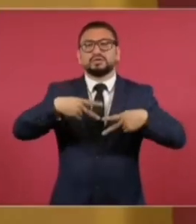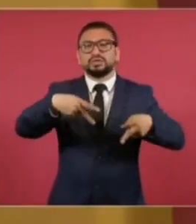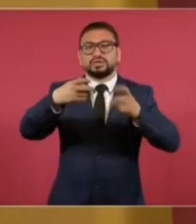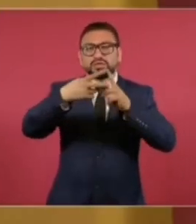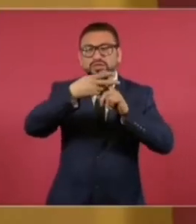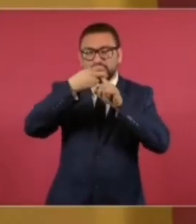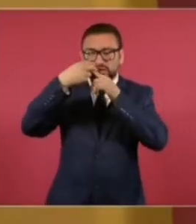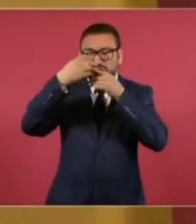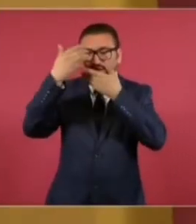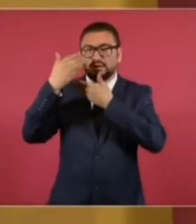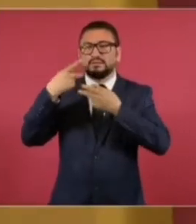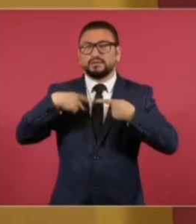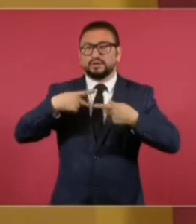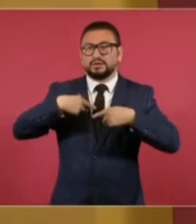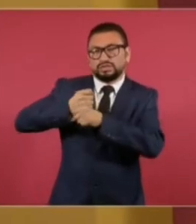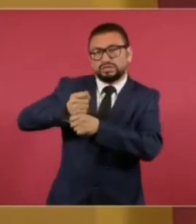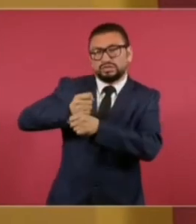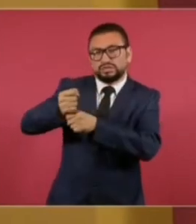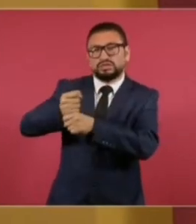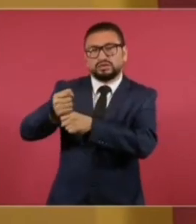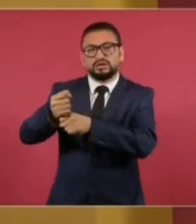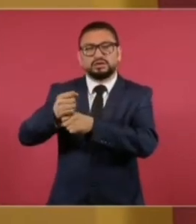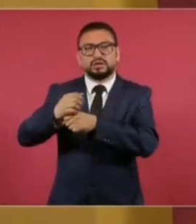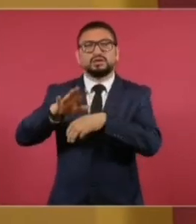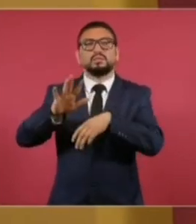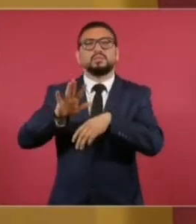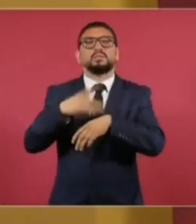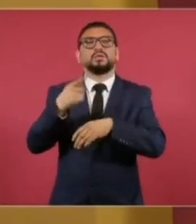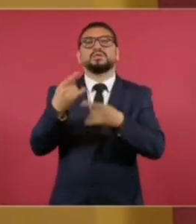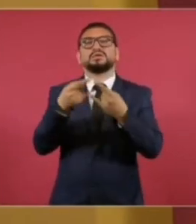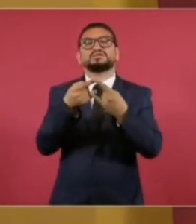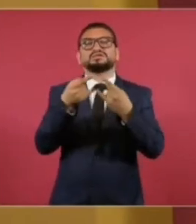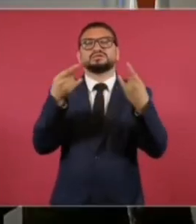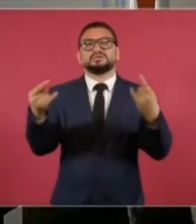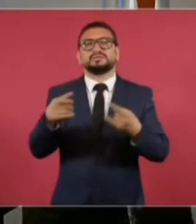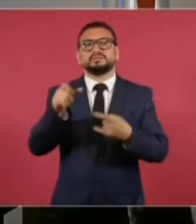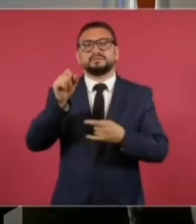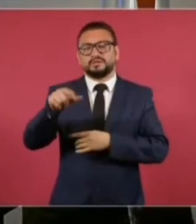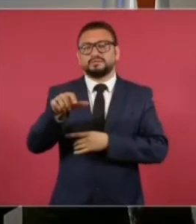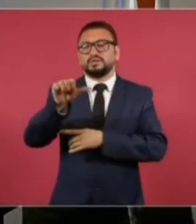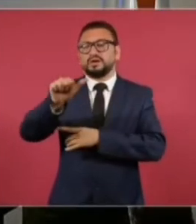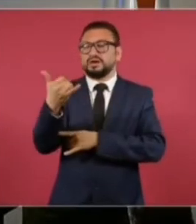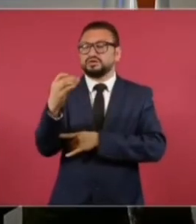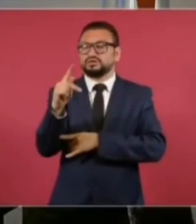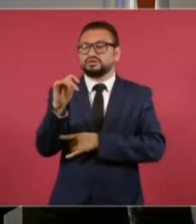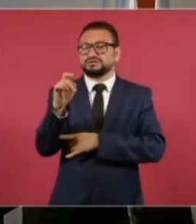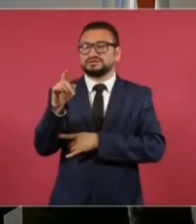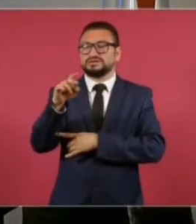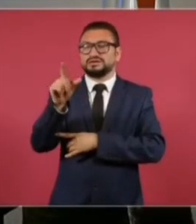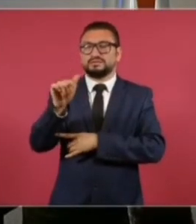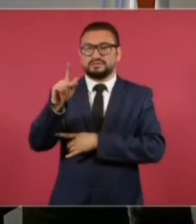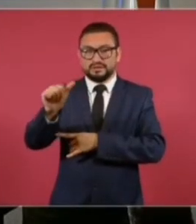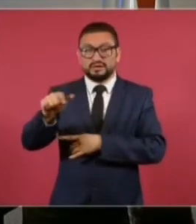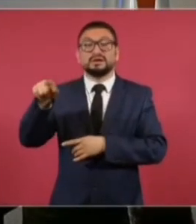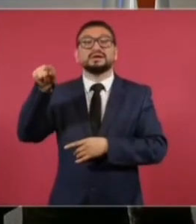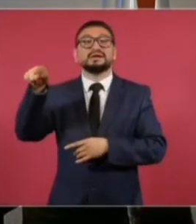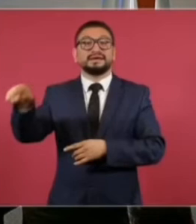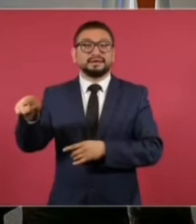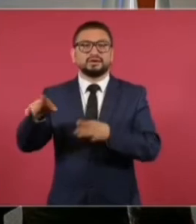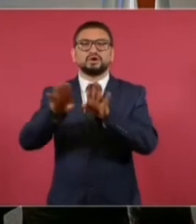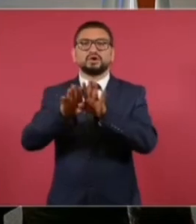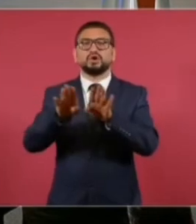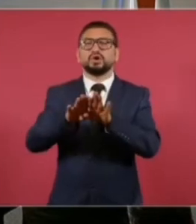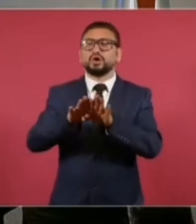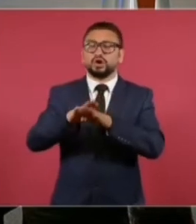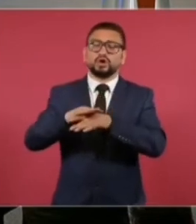de personas y tortura precisamente por el caso Ayotzinapa, le dieron el cambio